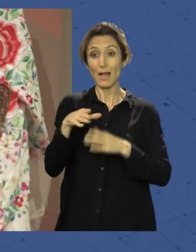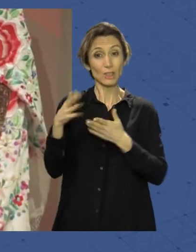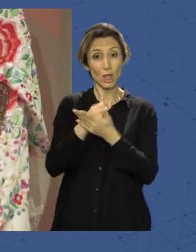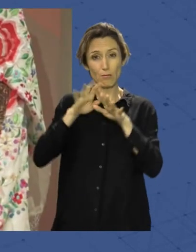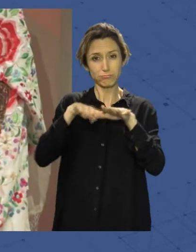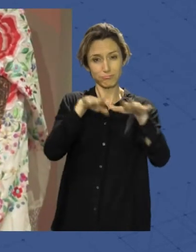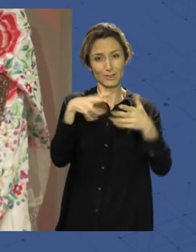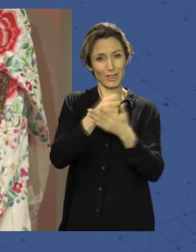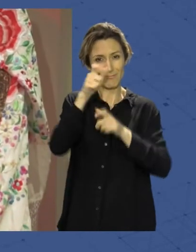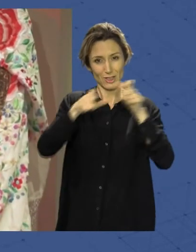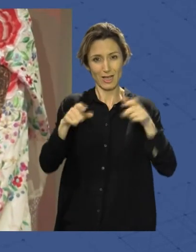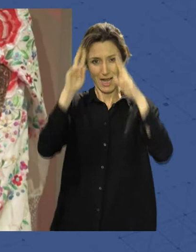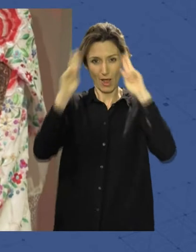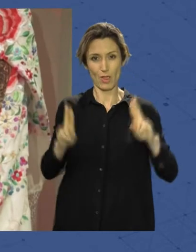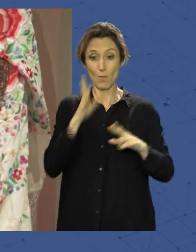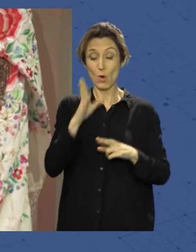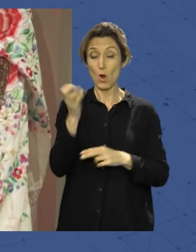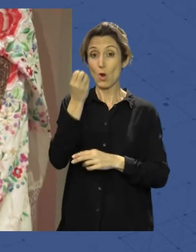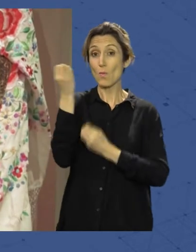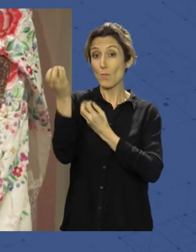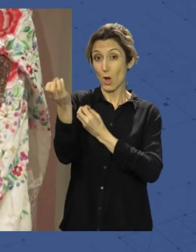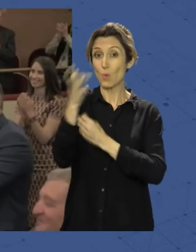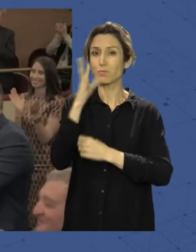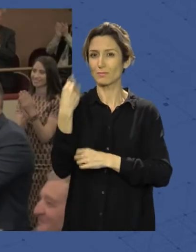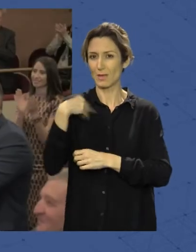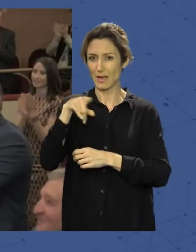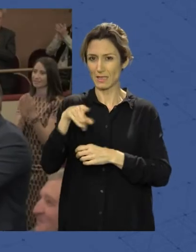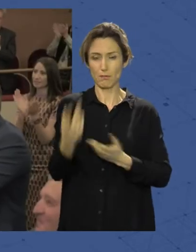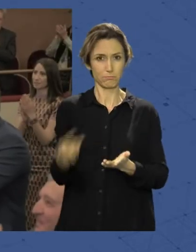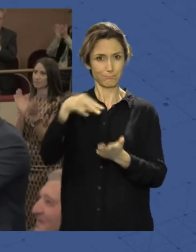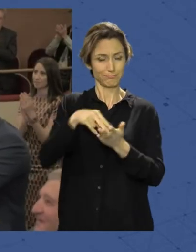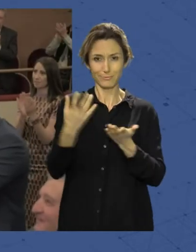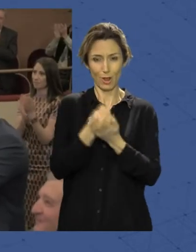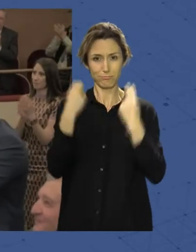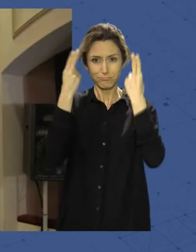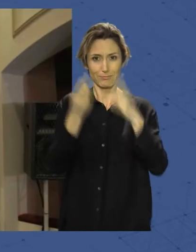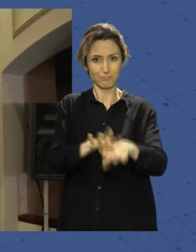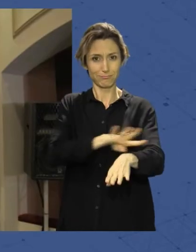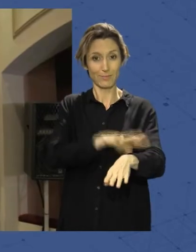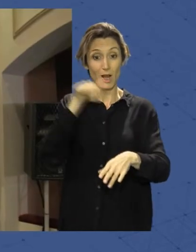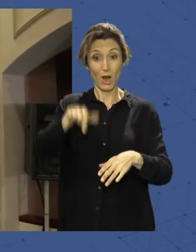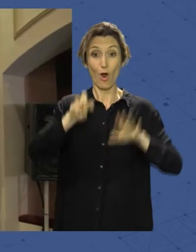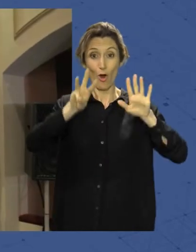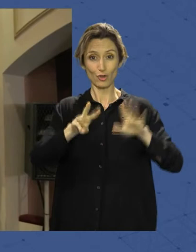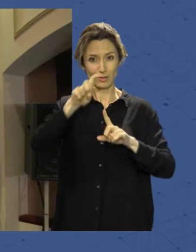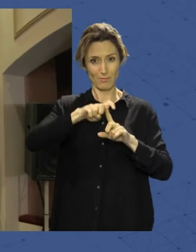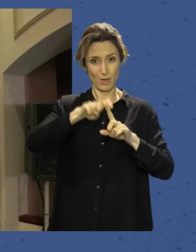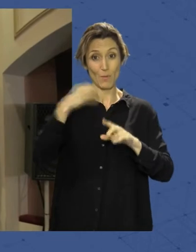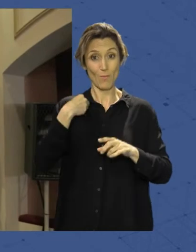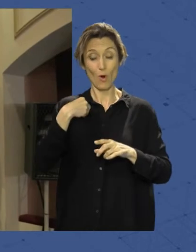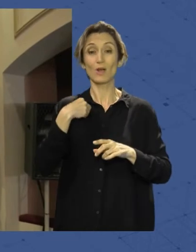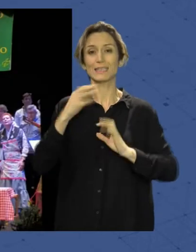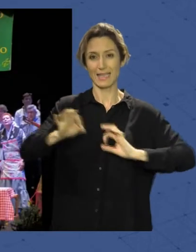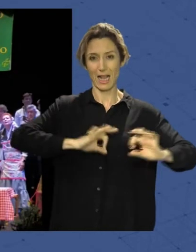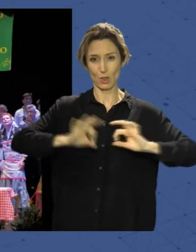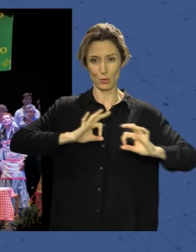almonteños. El pregón recitado por Antonio Vela Martínez ha levantado de las butacas a los reunidos este 8 de mayo en el Teatro de Obispo Orberá. El acto, conducido